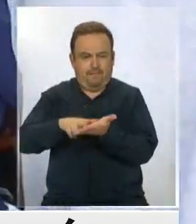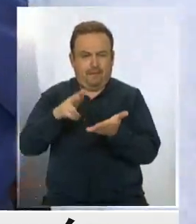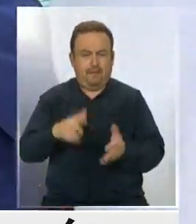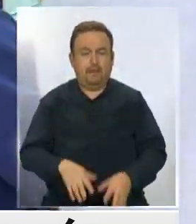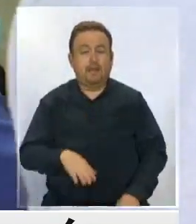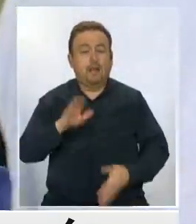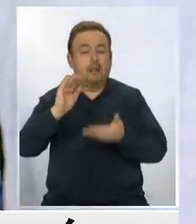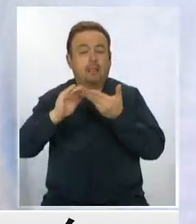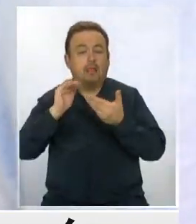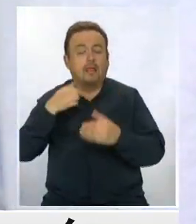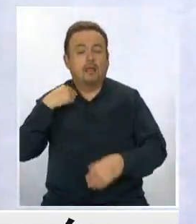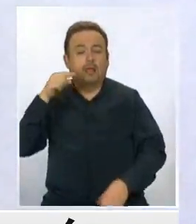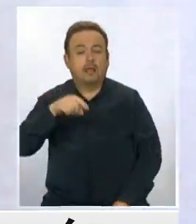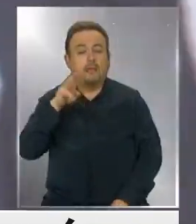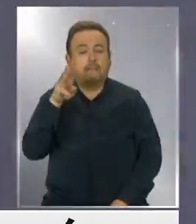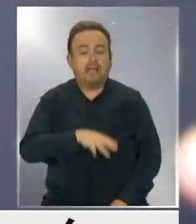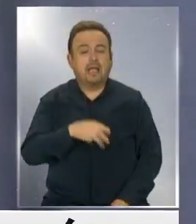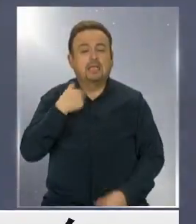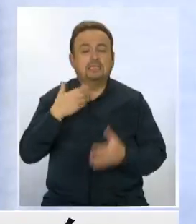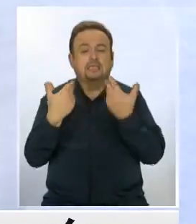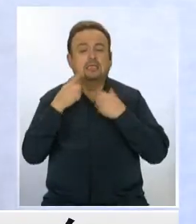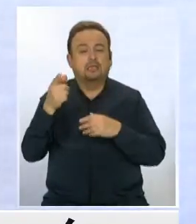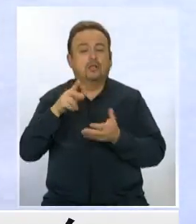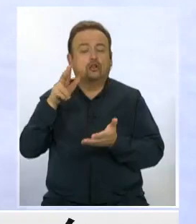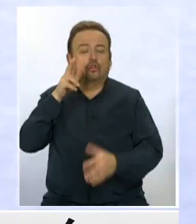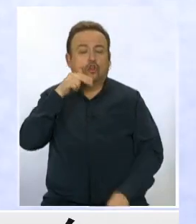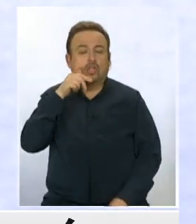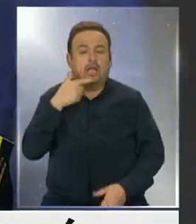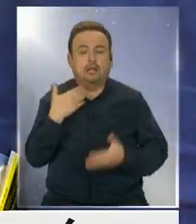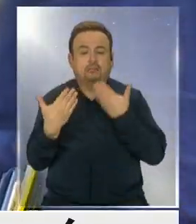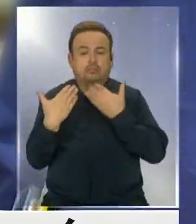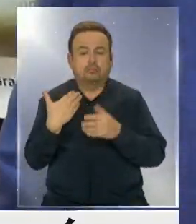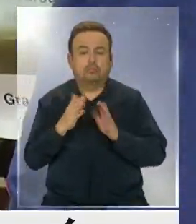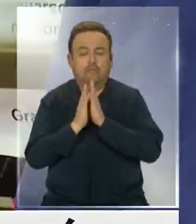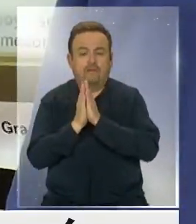Disculpe, vengo de Mega Noticias, necesito hablar con el notario, por favor.